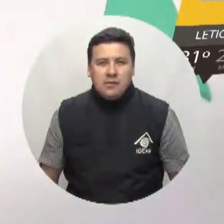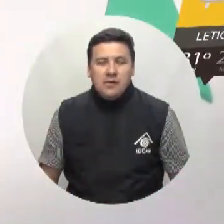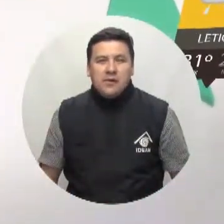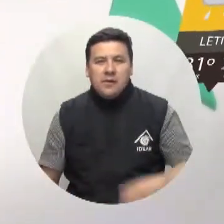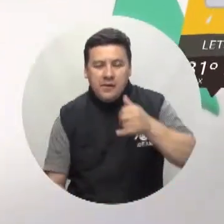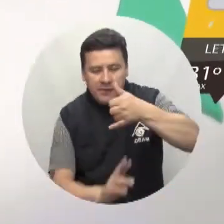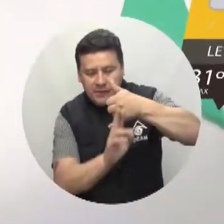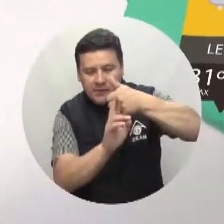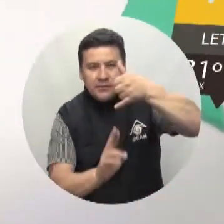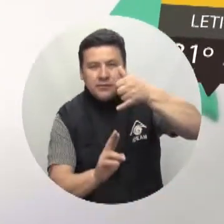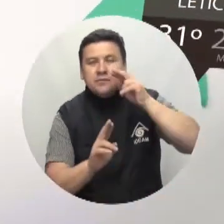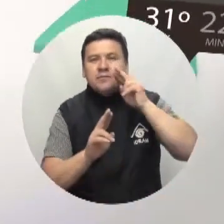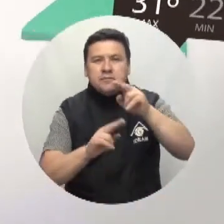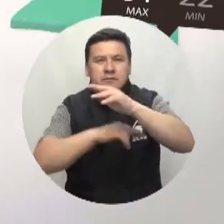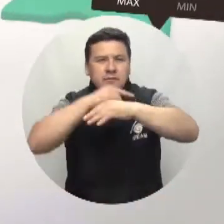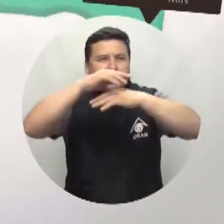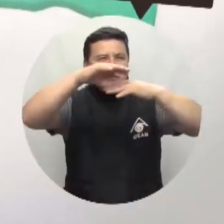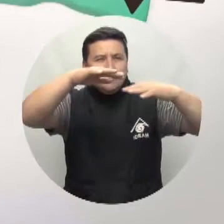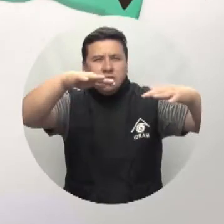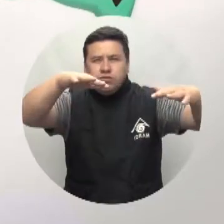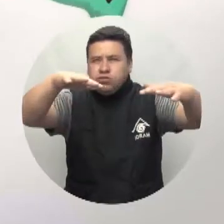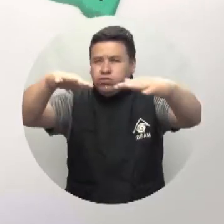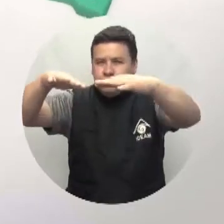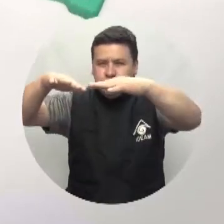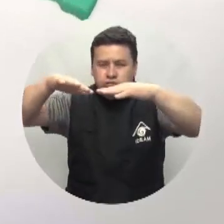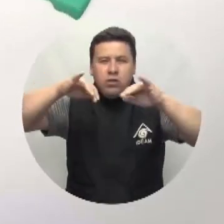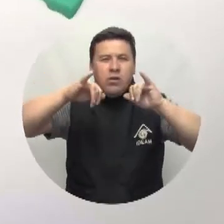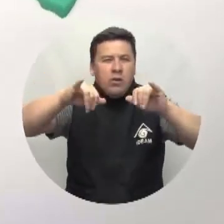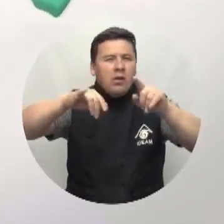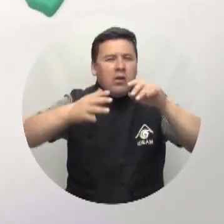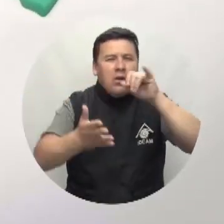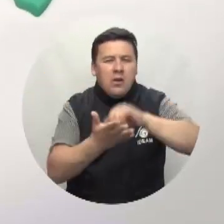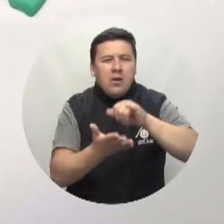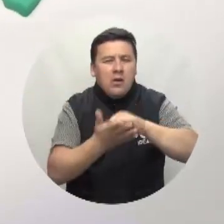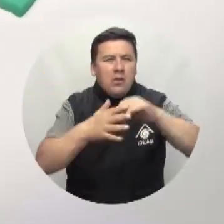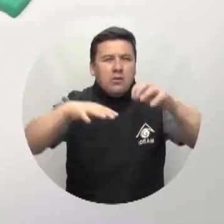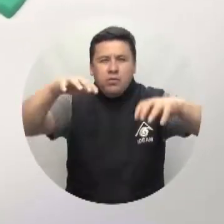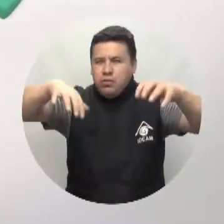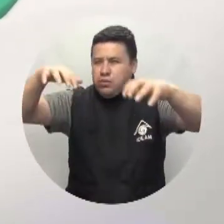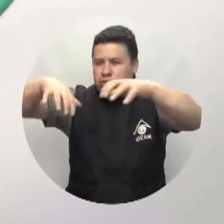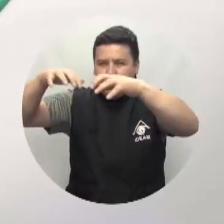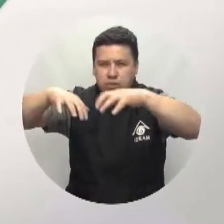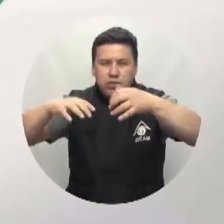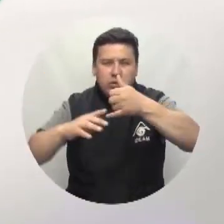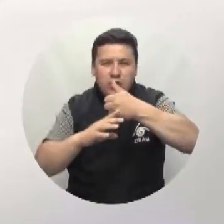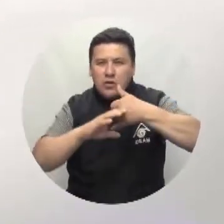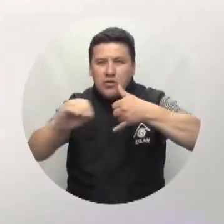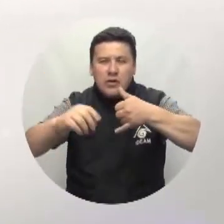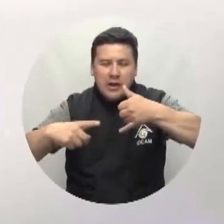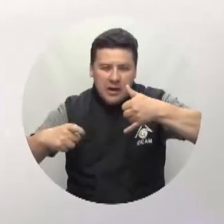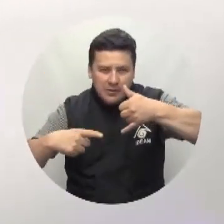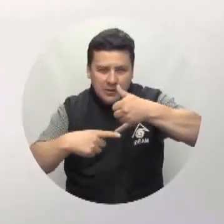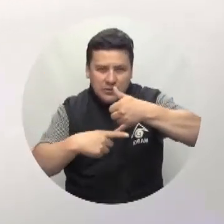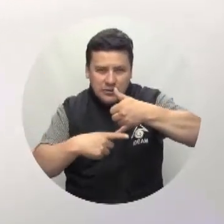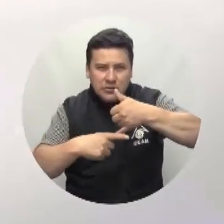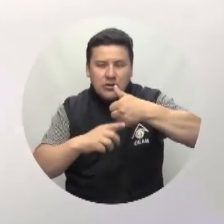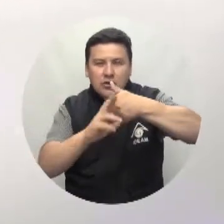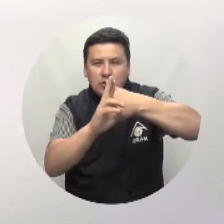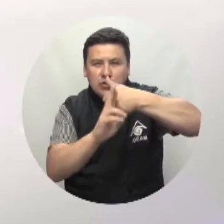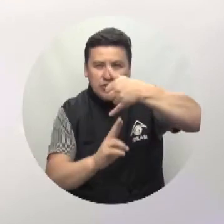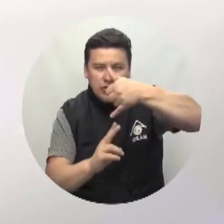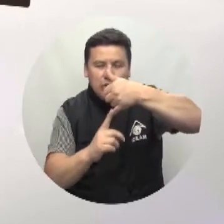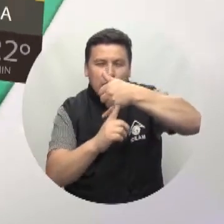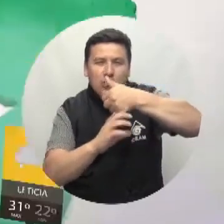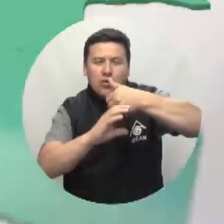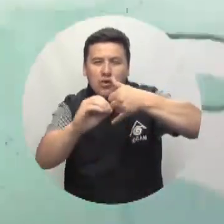Hacia el sur del país tendremos cielos parcialmente cubiertos Con presencia de lluvias en sectores del occidente del Amazonas, sur del